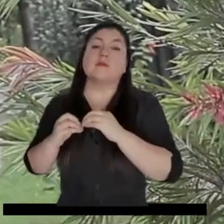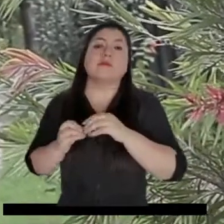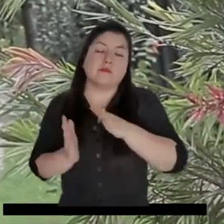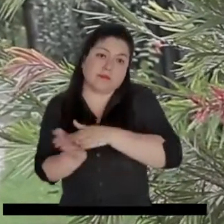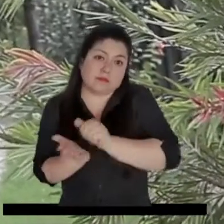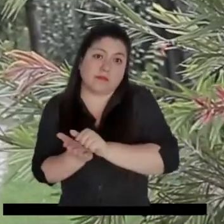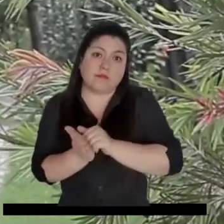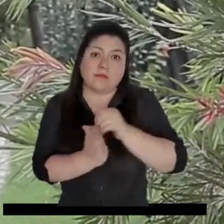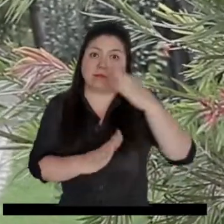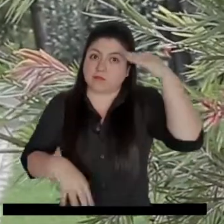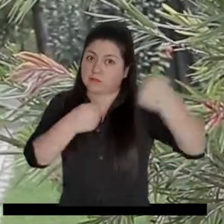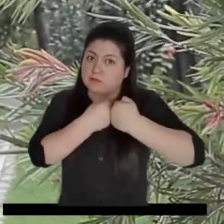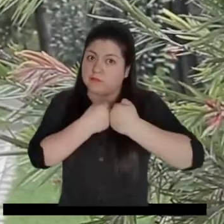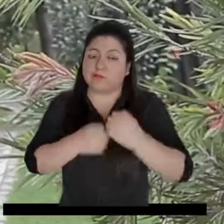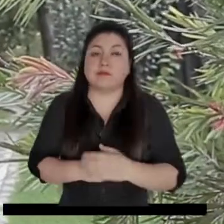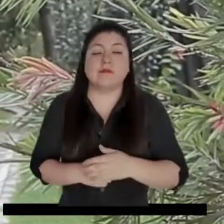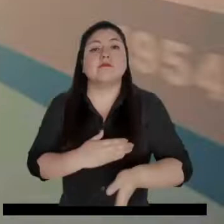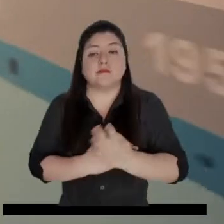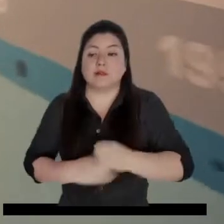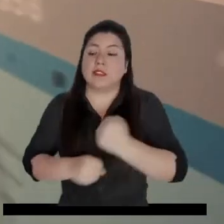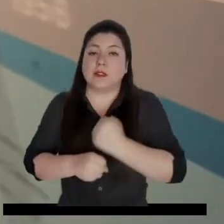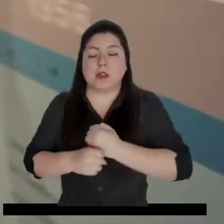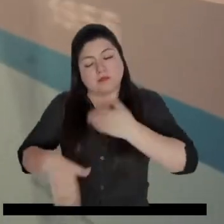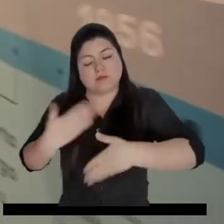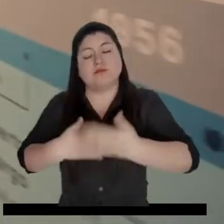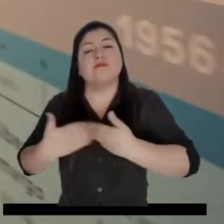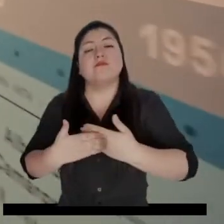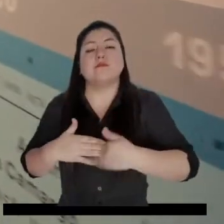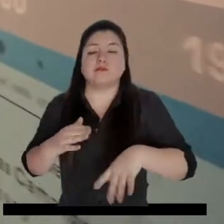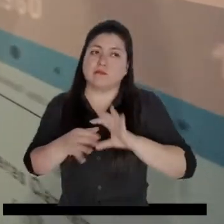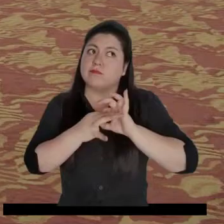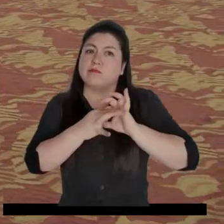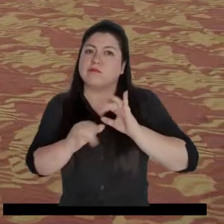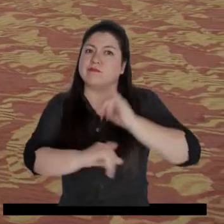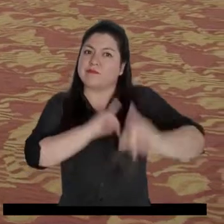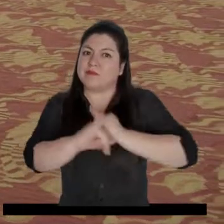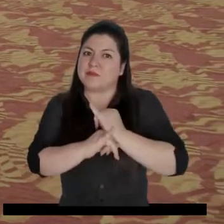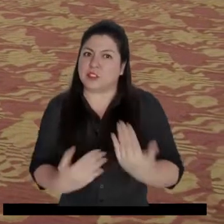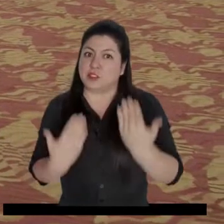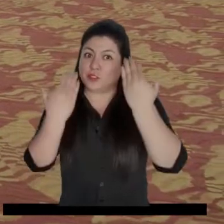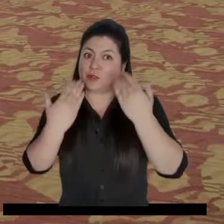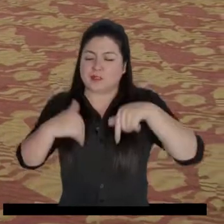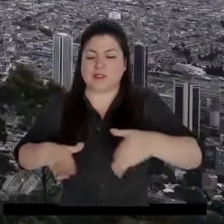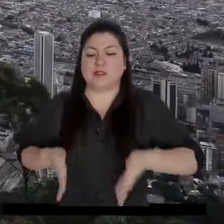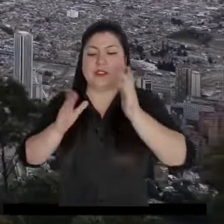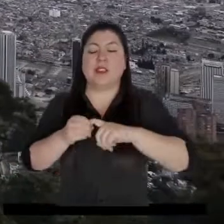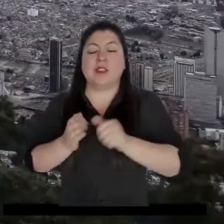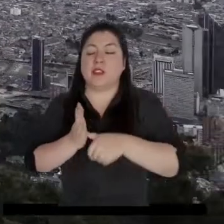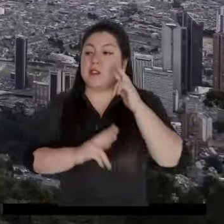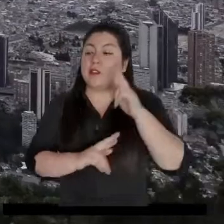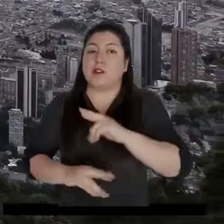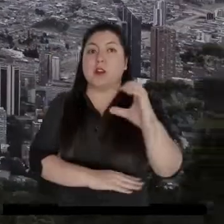acuerdos, memorandos de entendimiento y convenios internacionales. Y seguimos trabajando para generar más alianzas internacionales que permitan